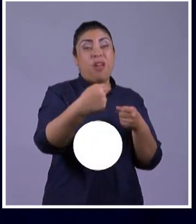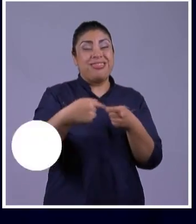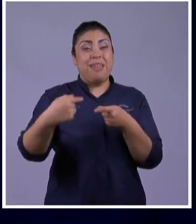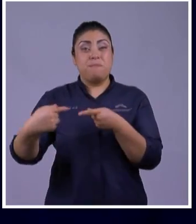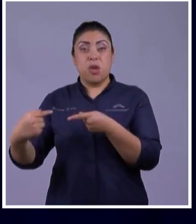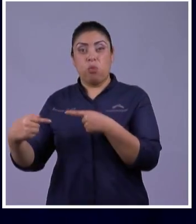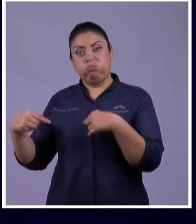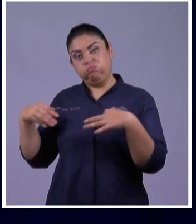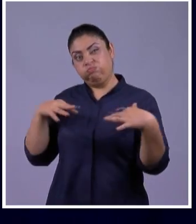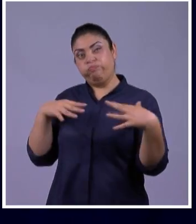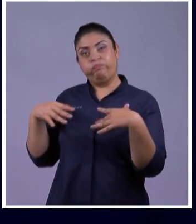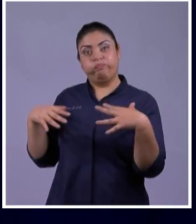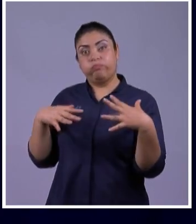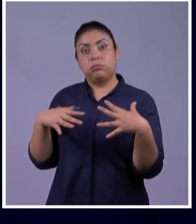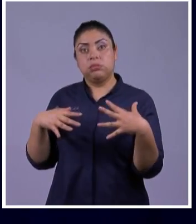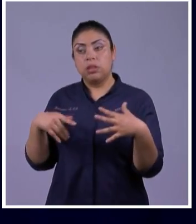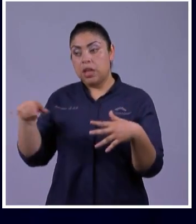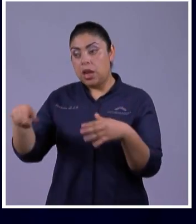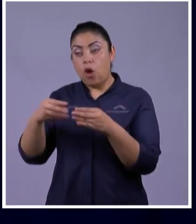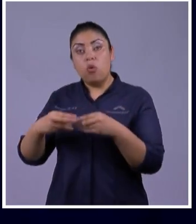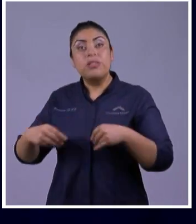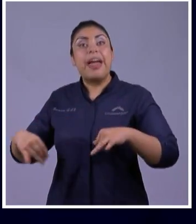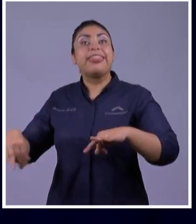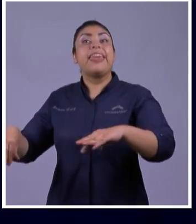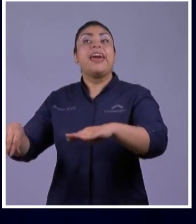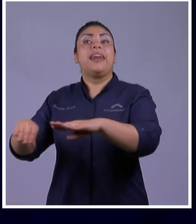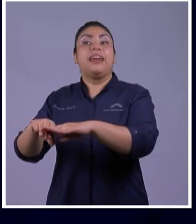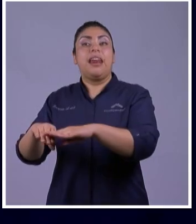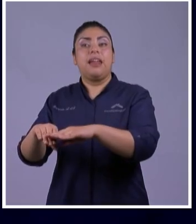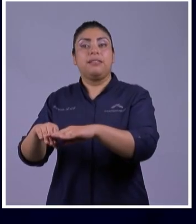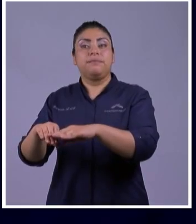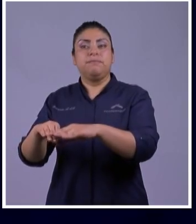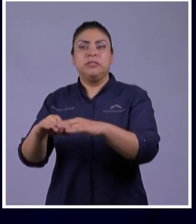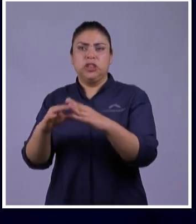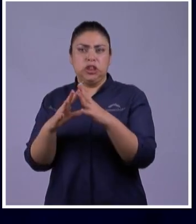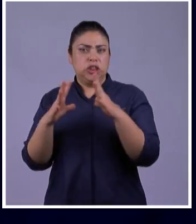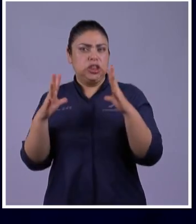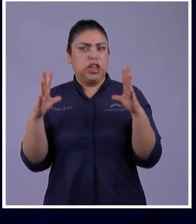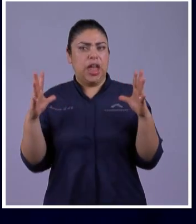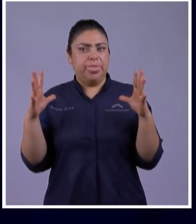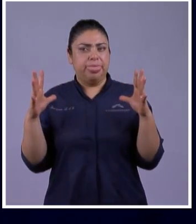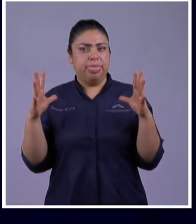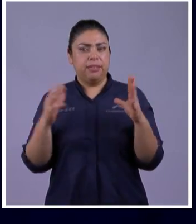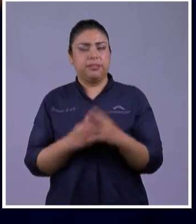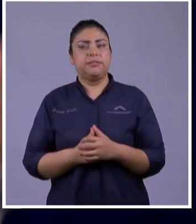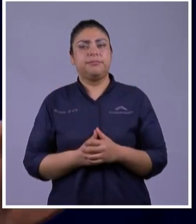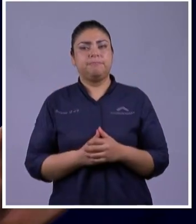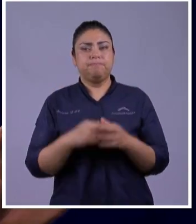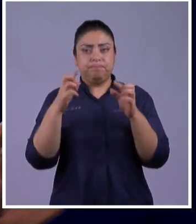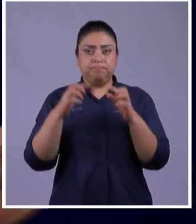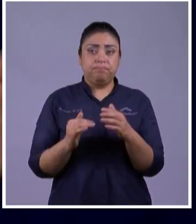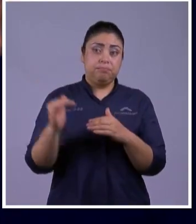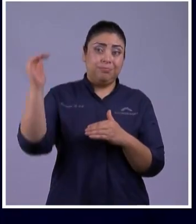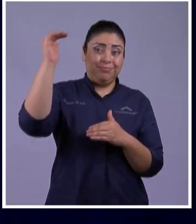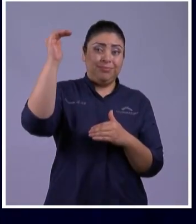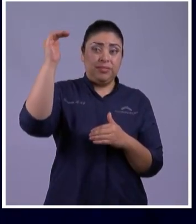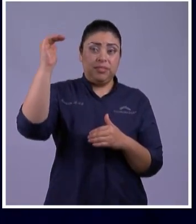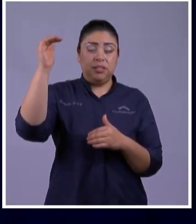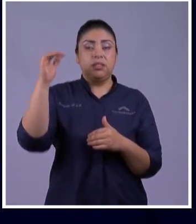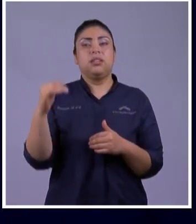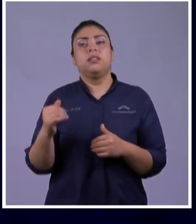gigantes No te voy A dejar No te voy A desamparar Te digo Que como estuve Con Moisés